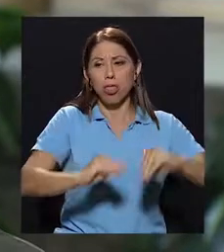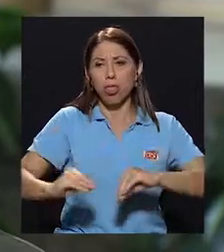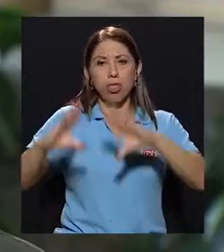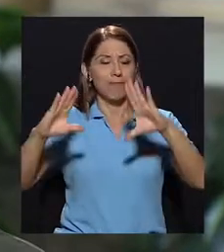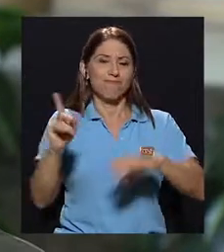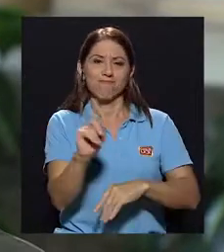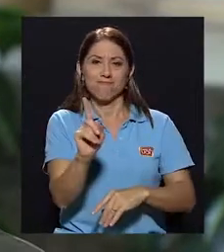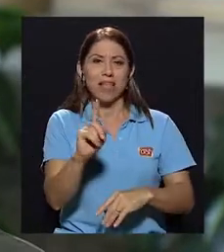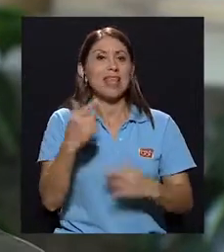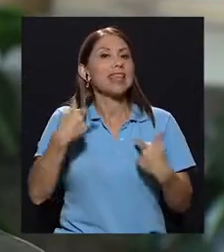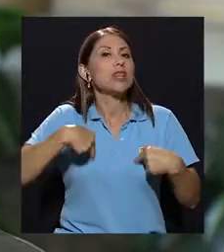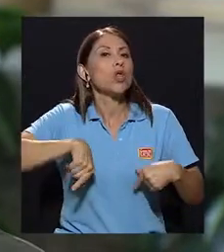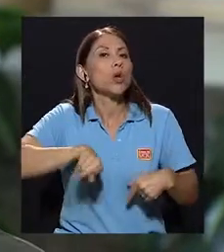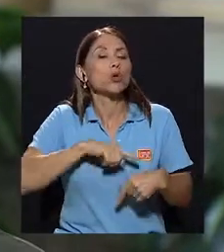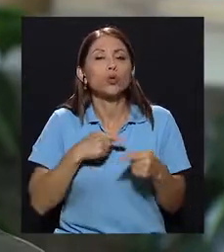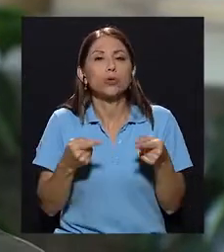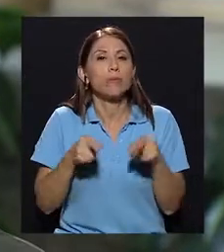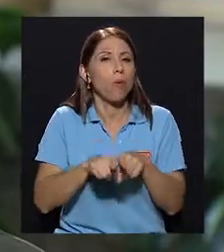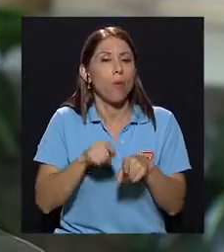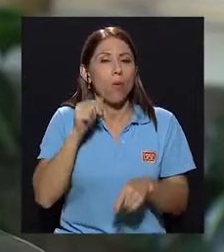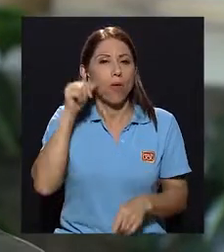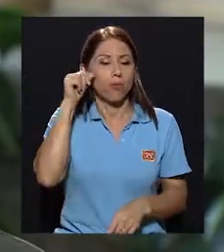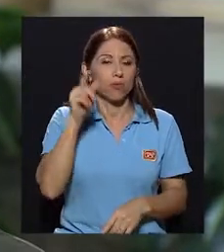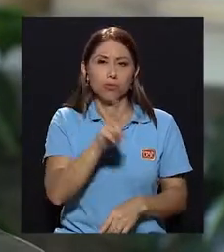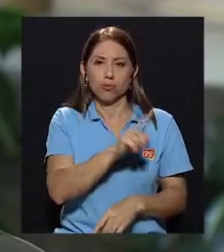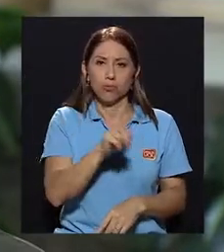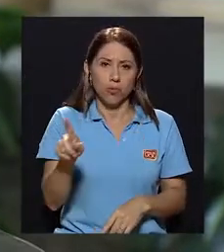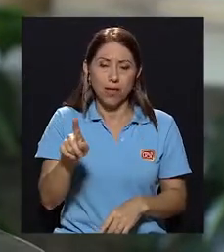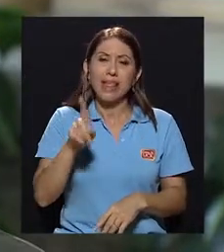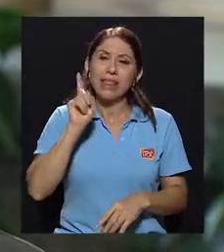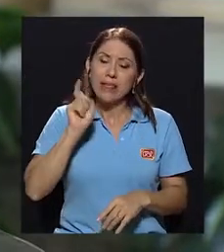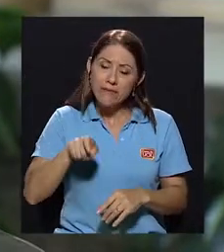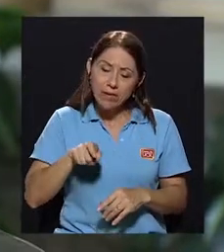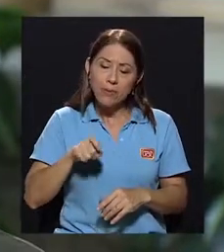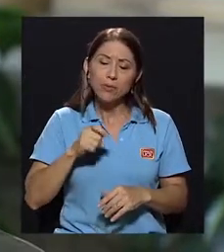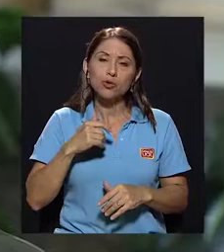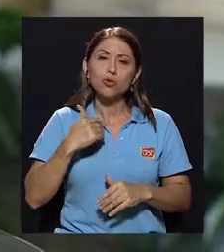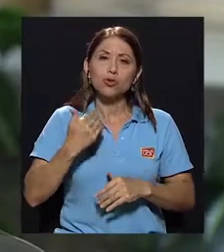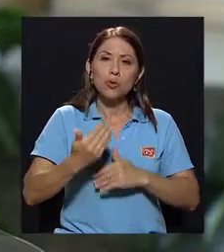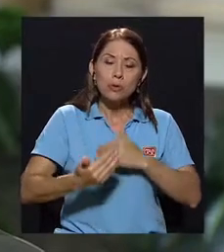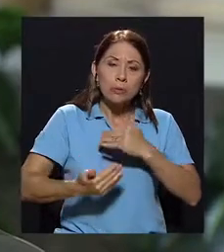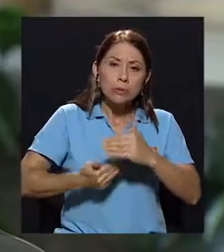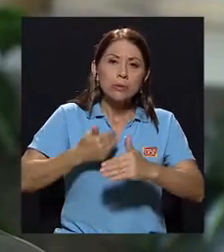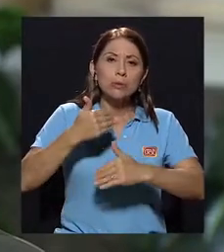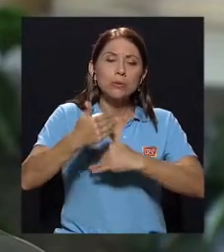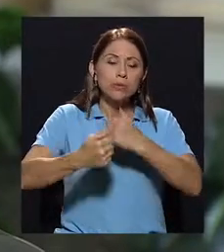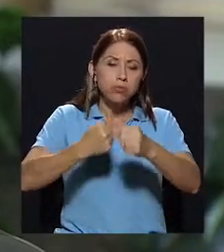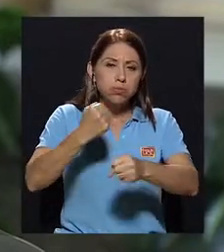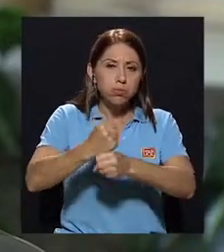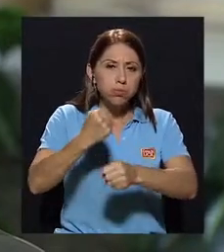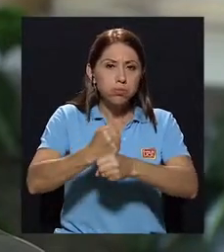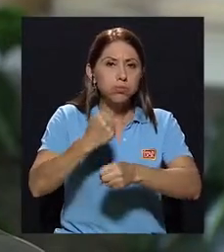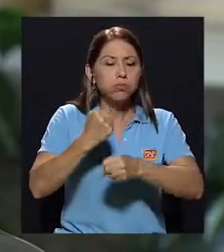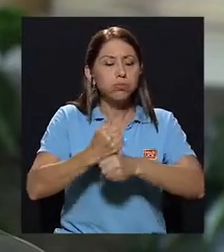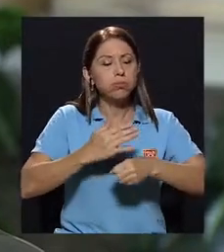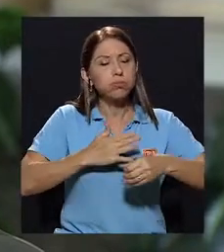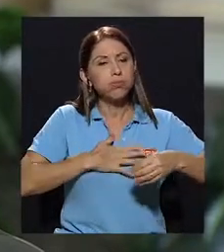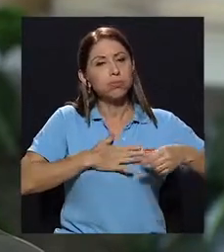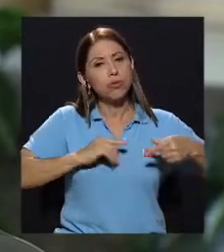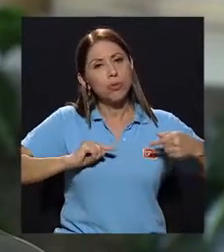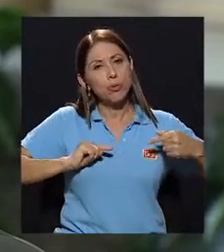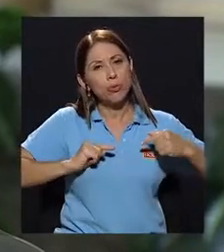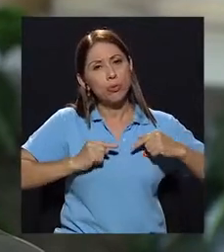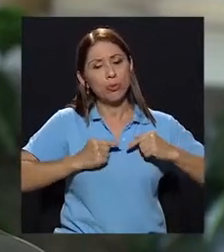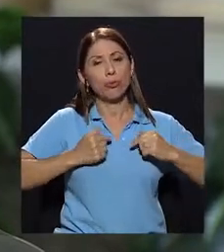los adultos procesamos una pérdida de la noche a la mañana. Tenemos que hacer todo un trabajo, todo un trabajo de duelo,